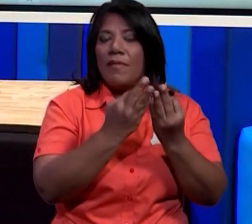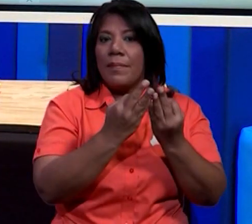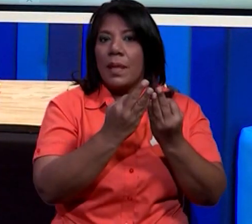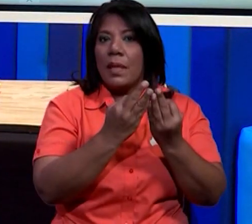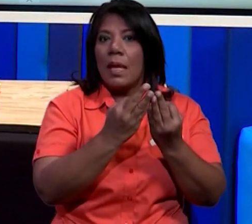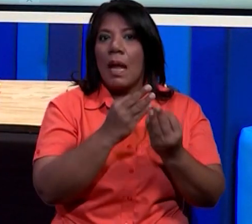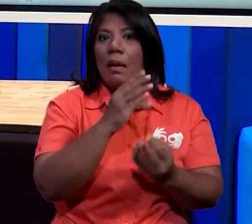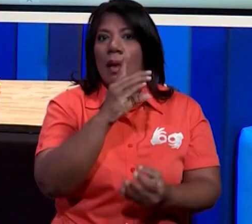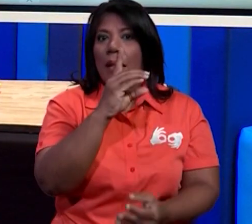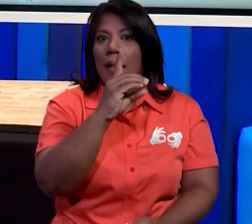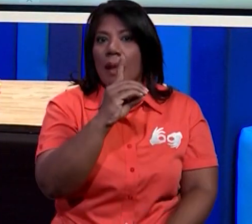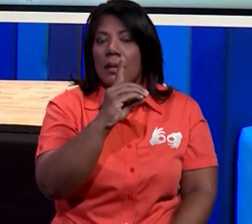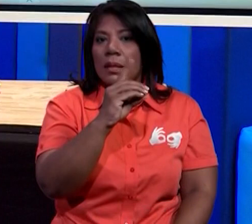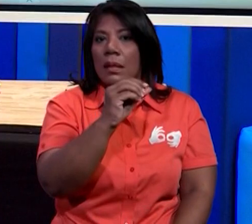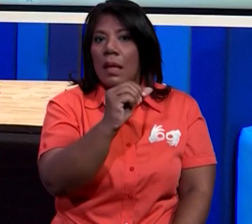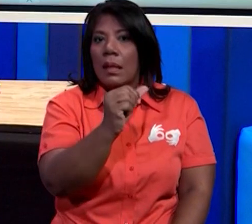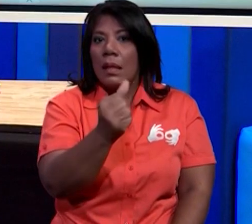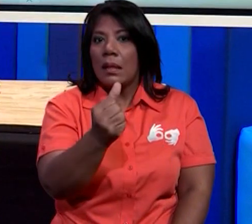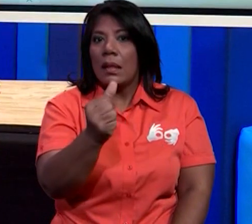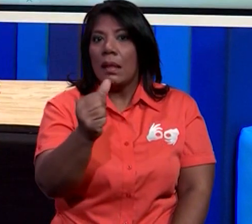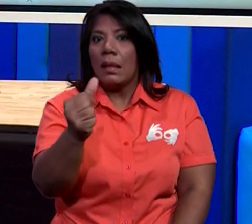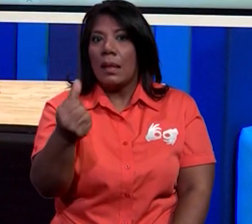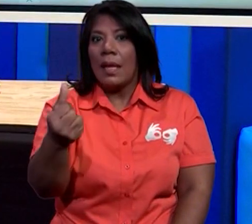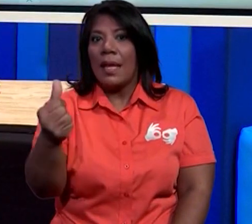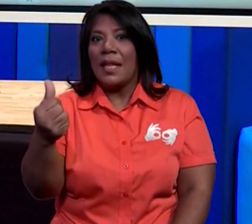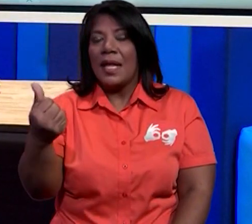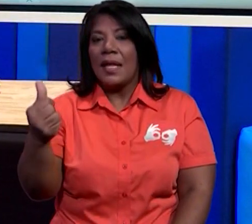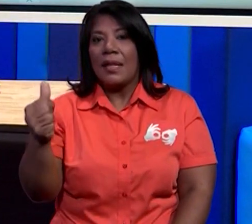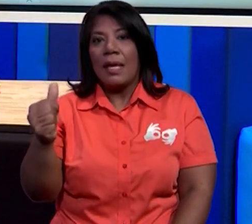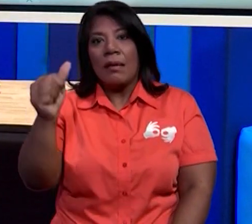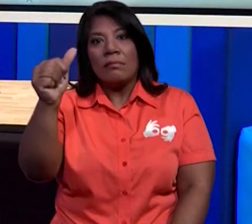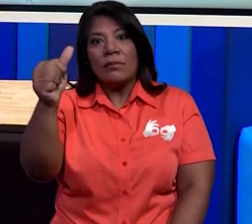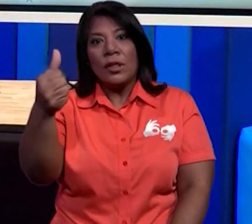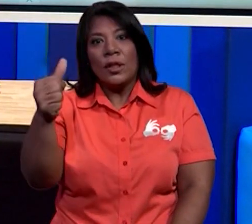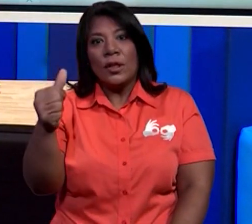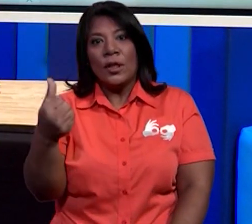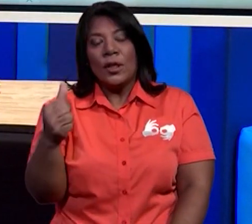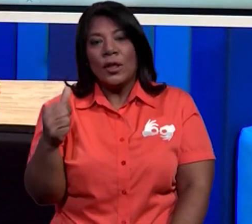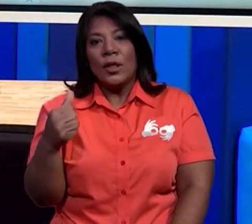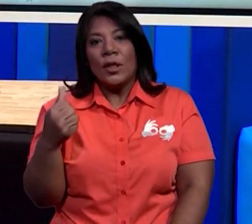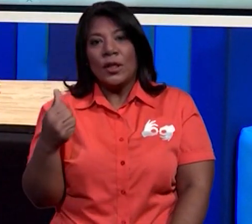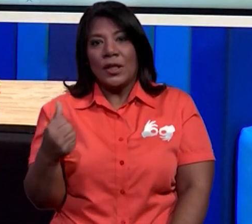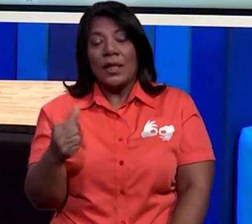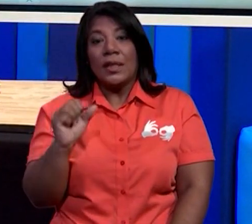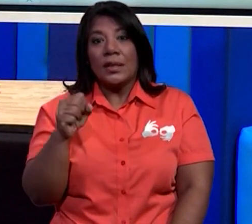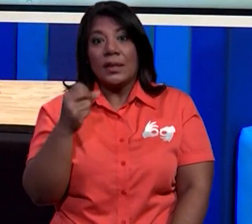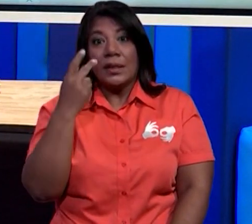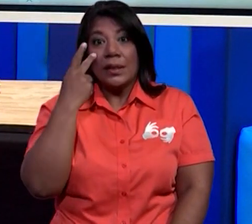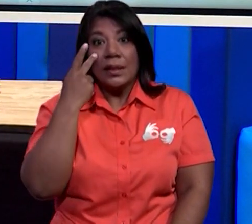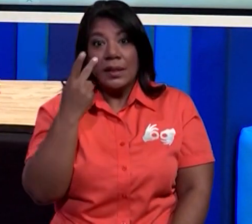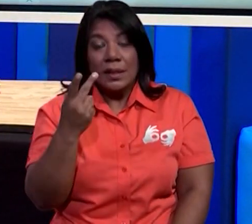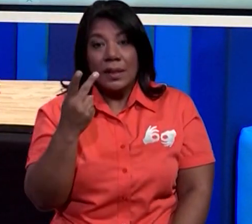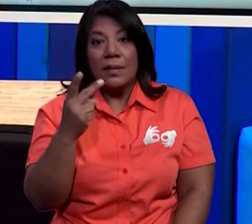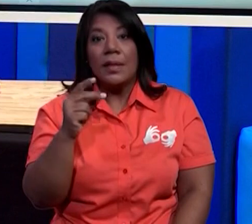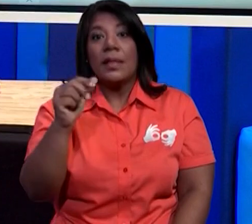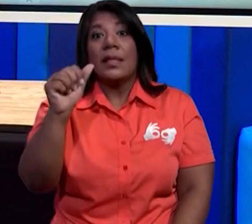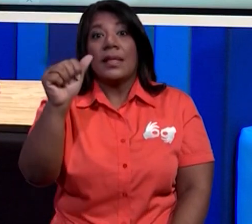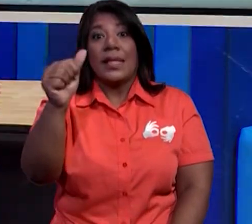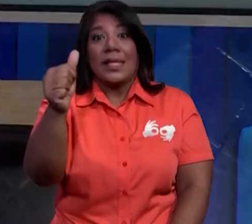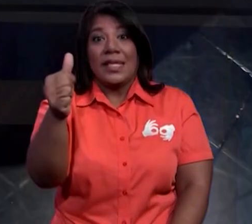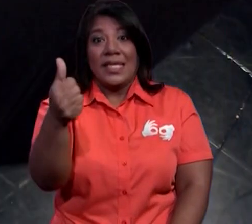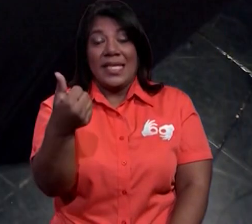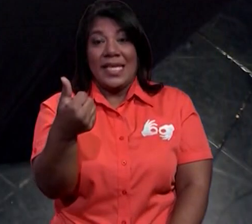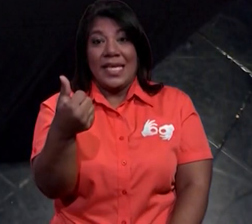hablado y que ya hemos escuchado de parte de la maestra Gleini, esas cantidades, si observas, esa cantidad de la decena del 10,